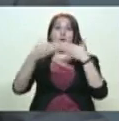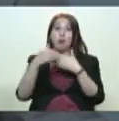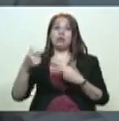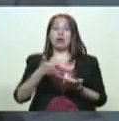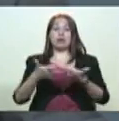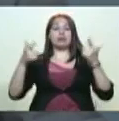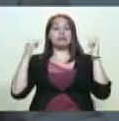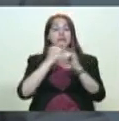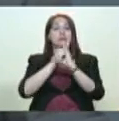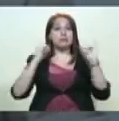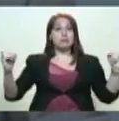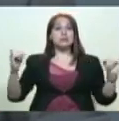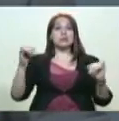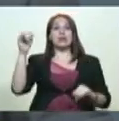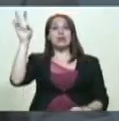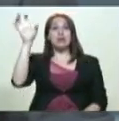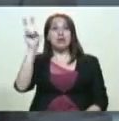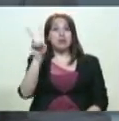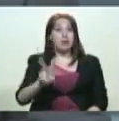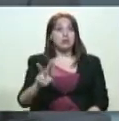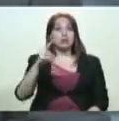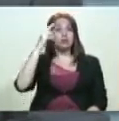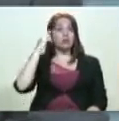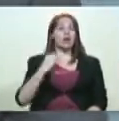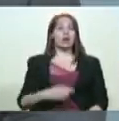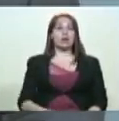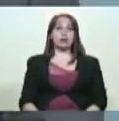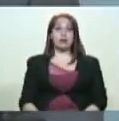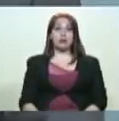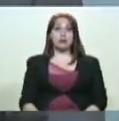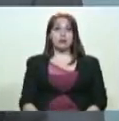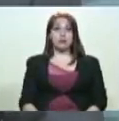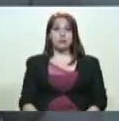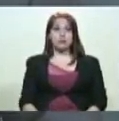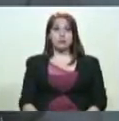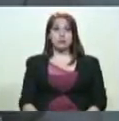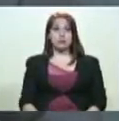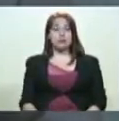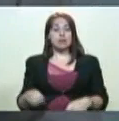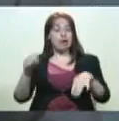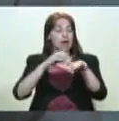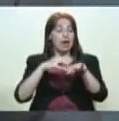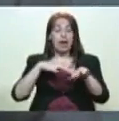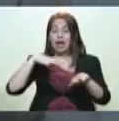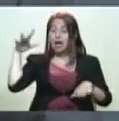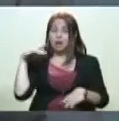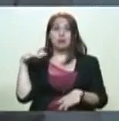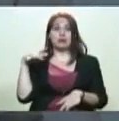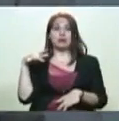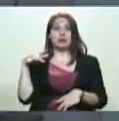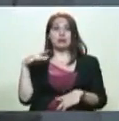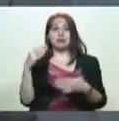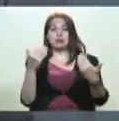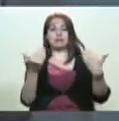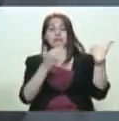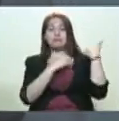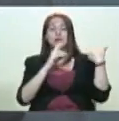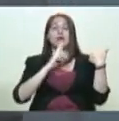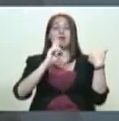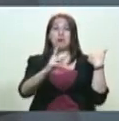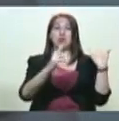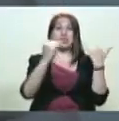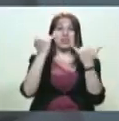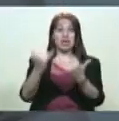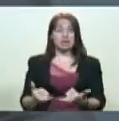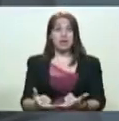y la independencia de la patria de Bolívar, de la República Bolivariana de Venezuela. La inmediata respuesta, corrección